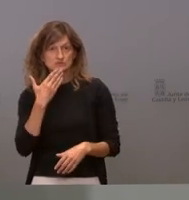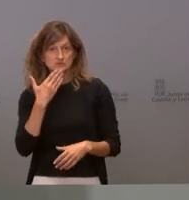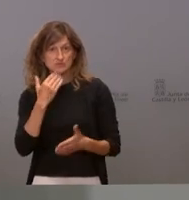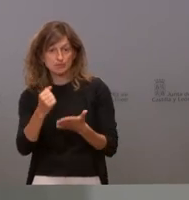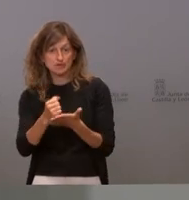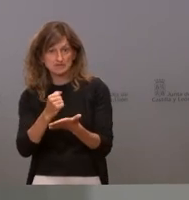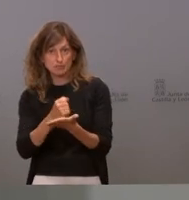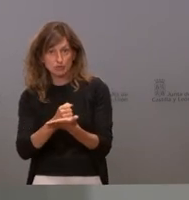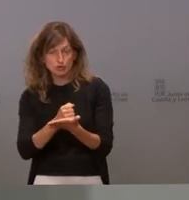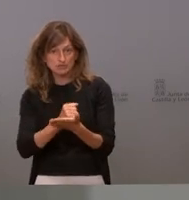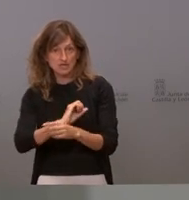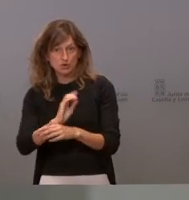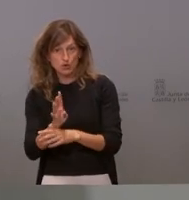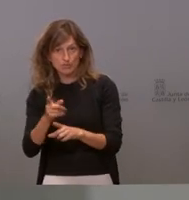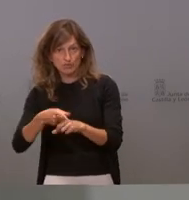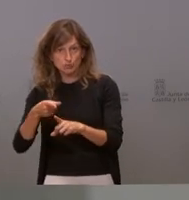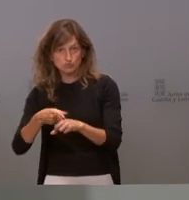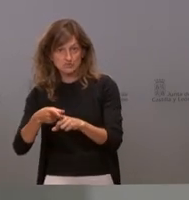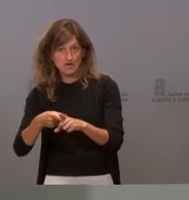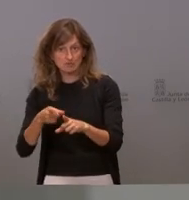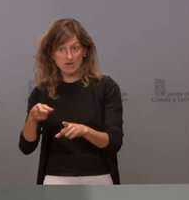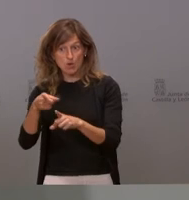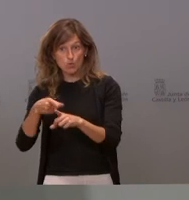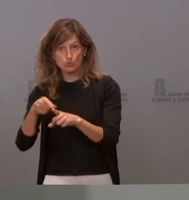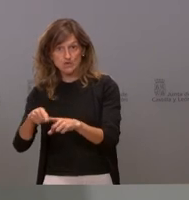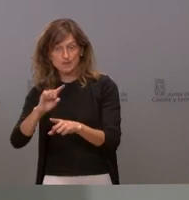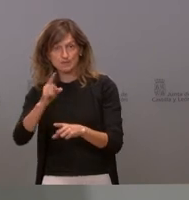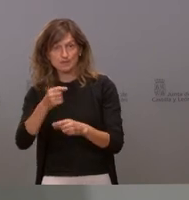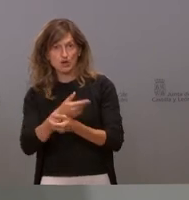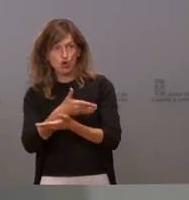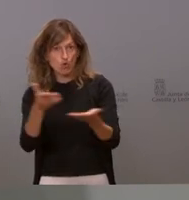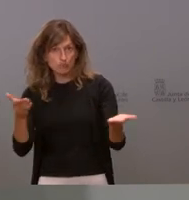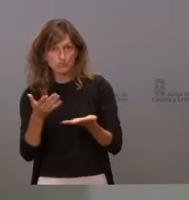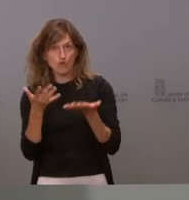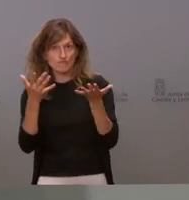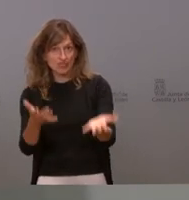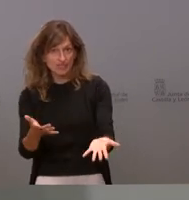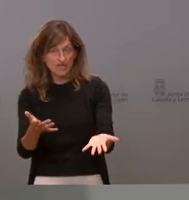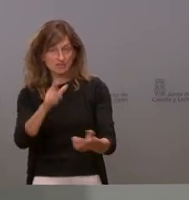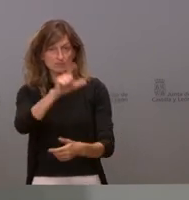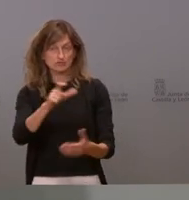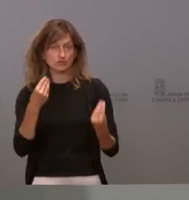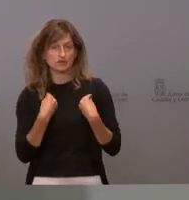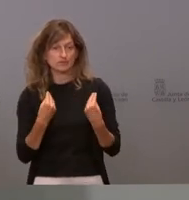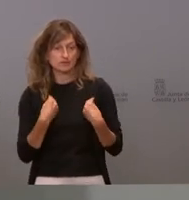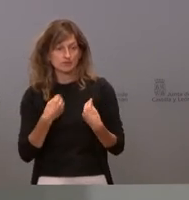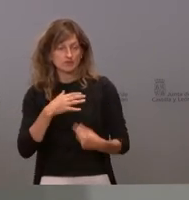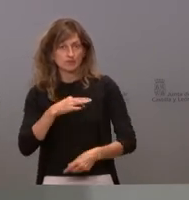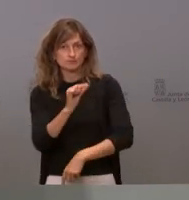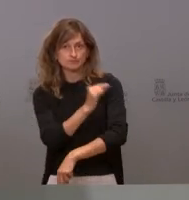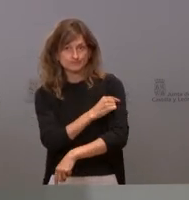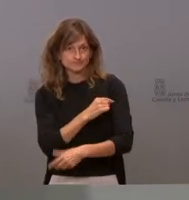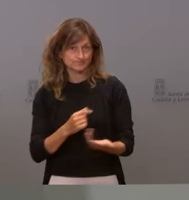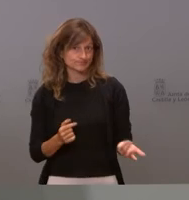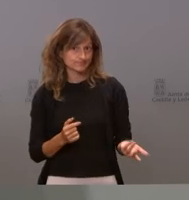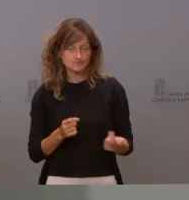pasaporte para utilizar un pasaporte naturalmente tenemos que haber ofrecido primero a toda la población la posibilidad de vacunarse porque si